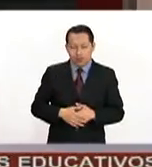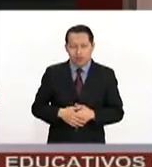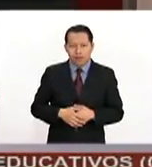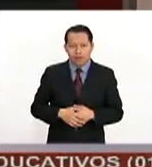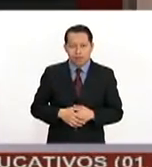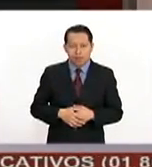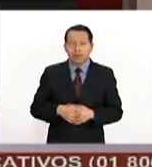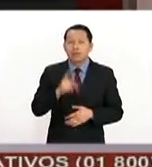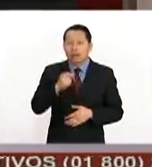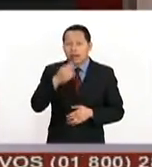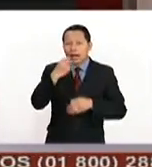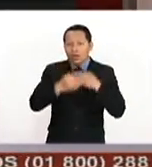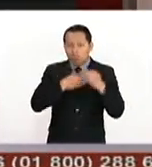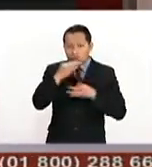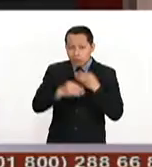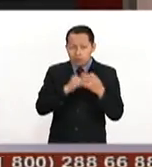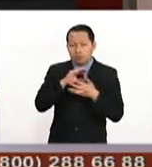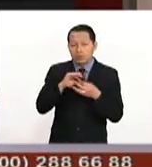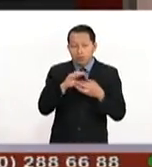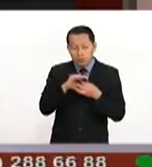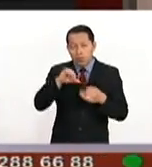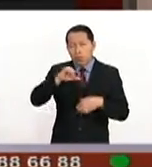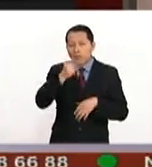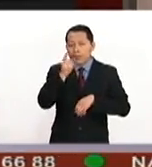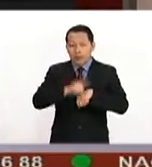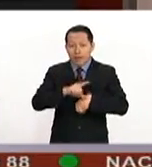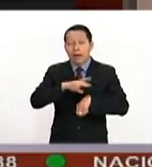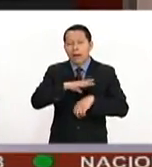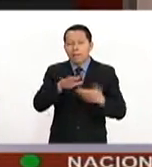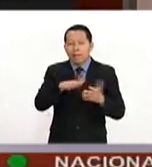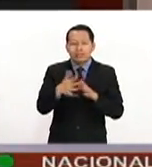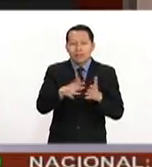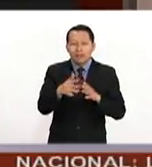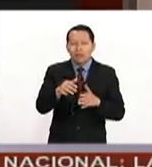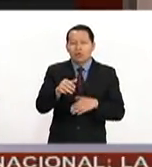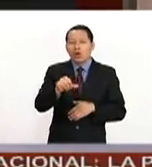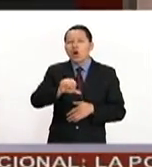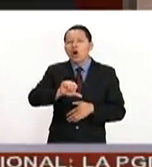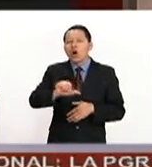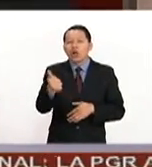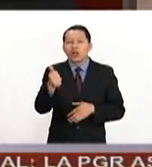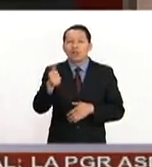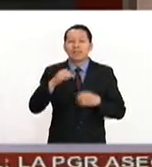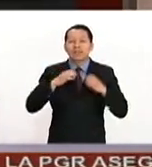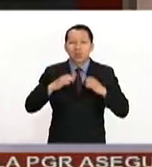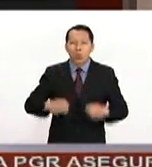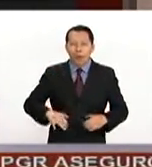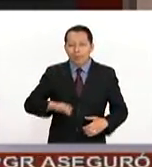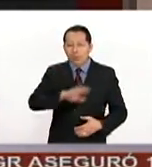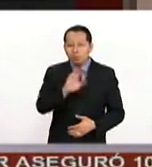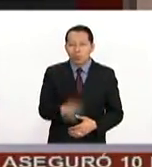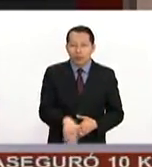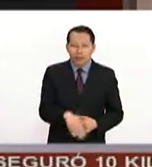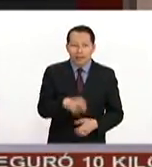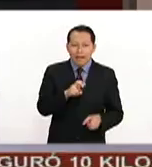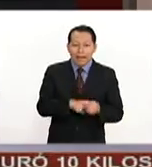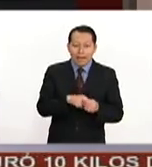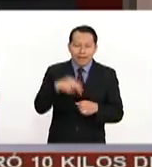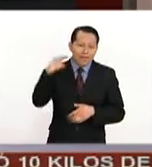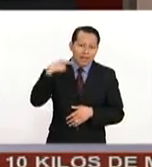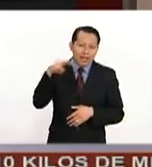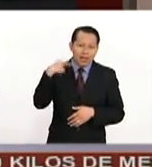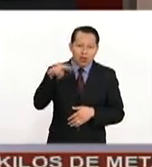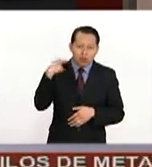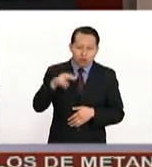Bueno, tras este anuncio, hoy se reportan el hallazgo de al menos 11 cadáveres allá, cerca del puerto de